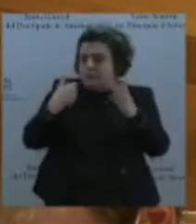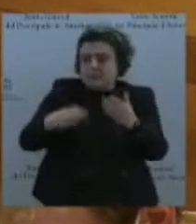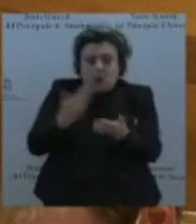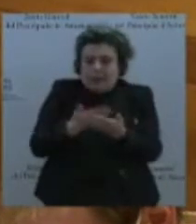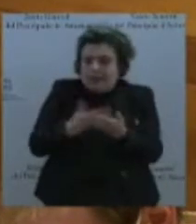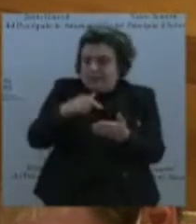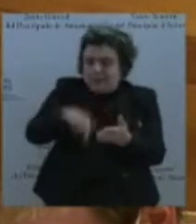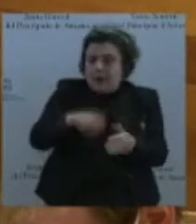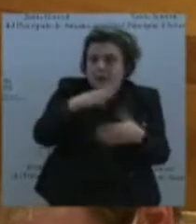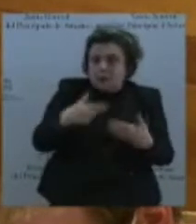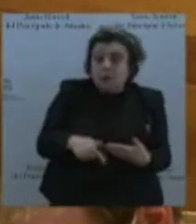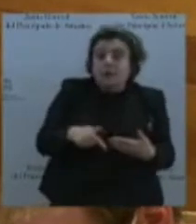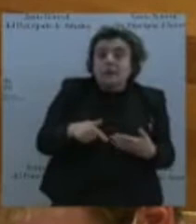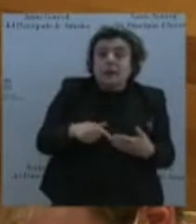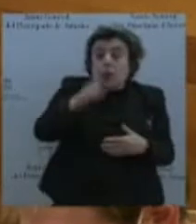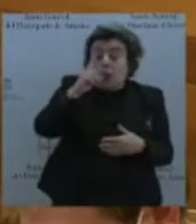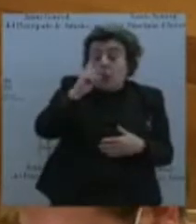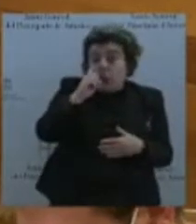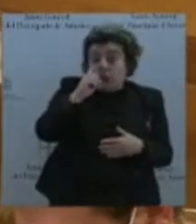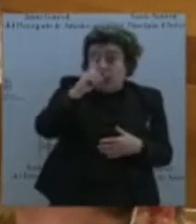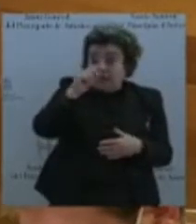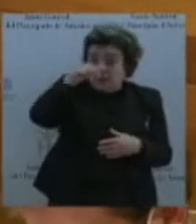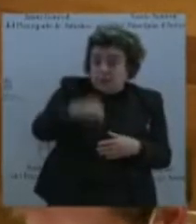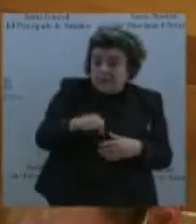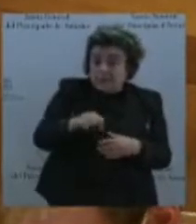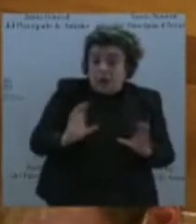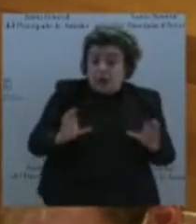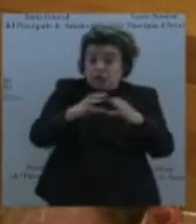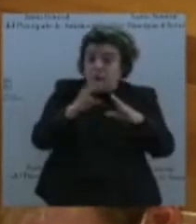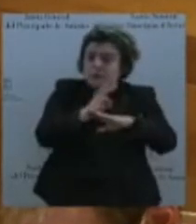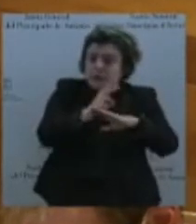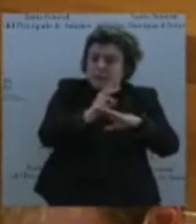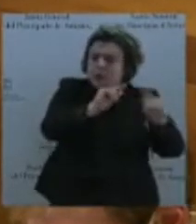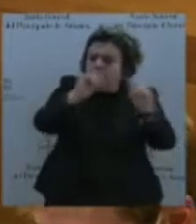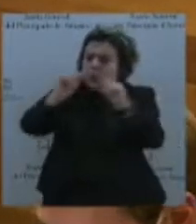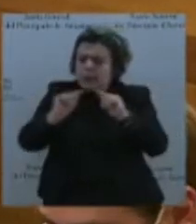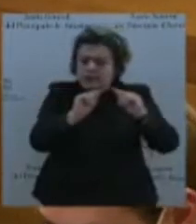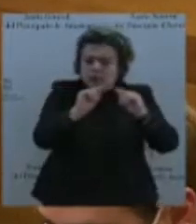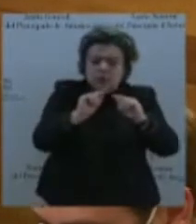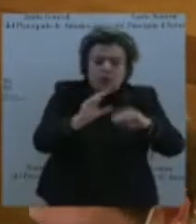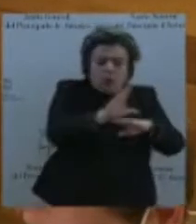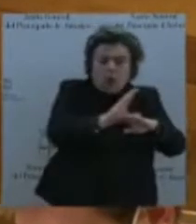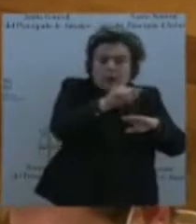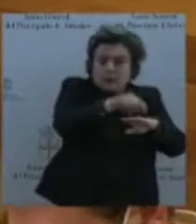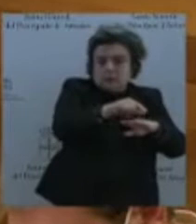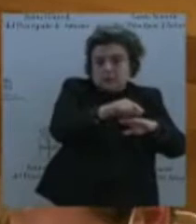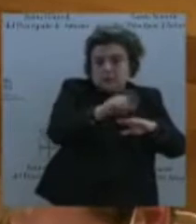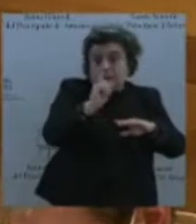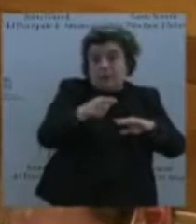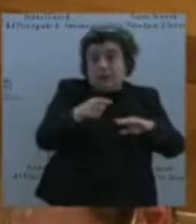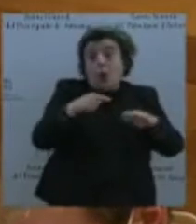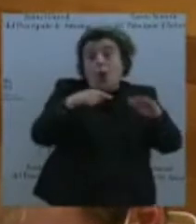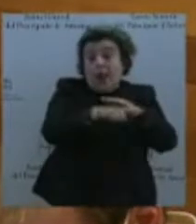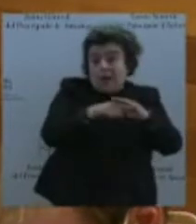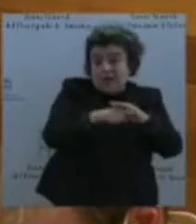grupos parlamentarios discutieron al respecto con el entonces consejero y con el gerente del SESPA. La Administración admitía la desigualdad y